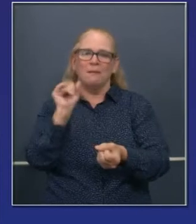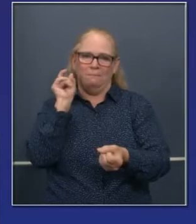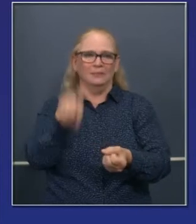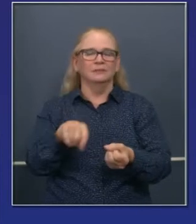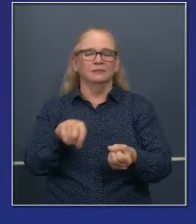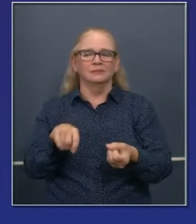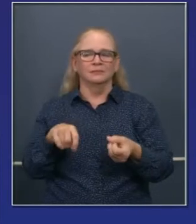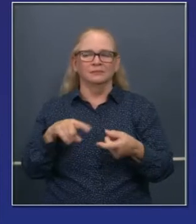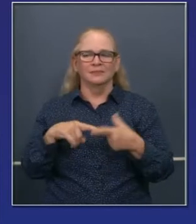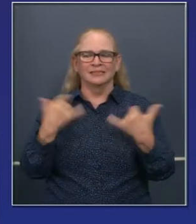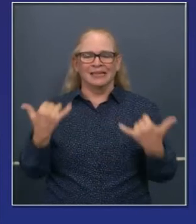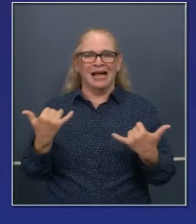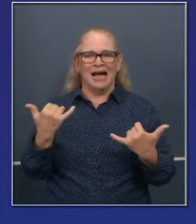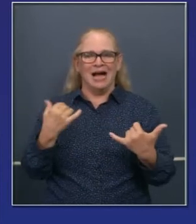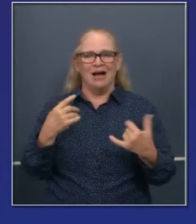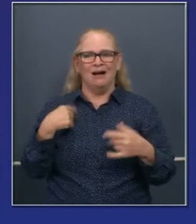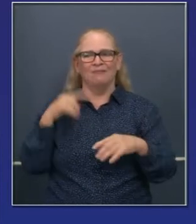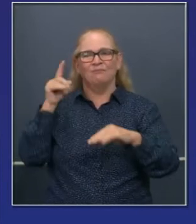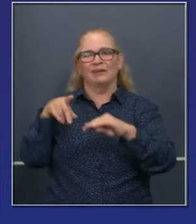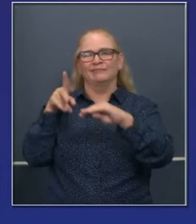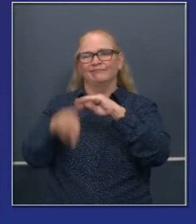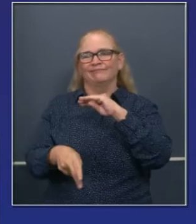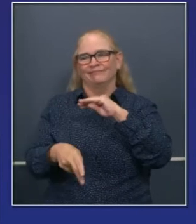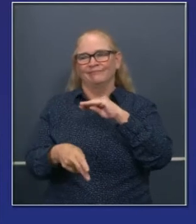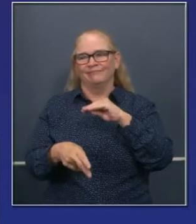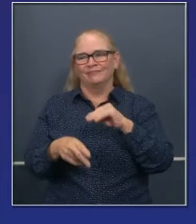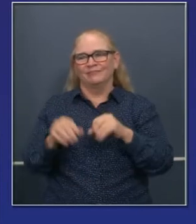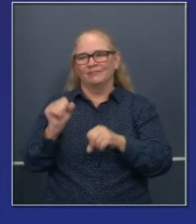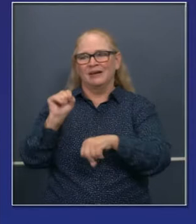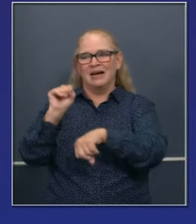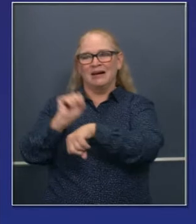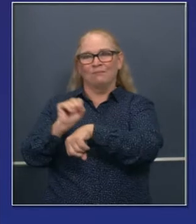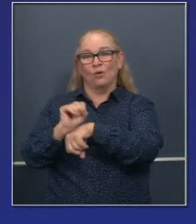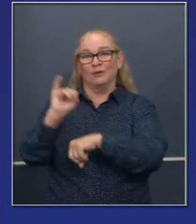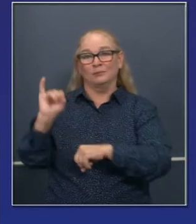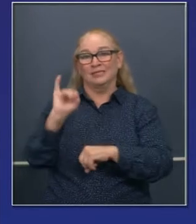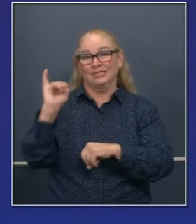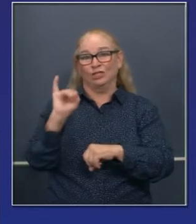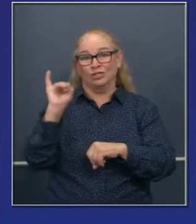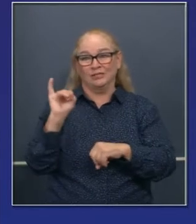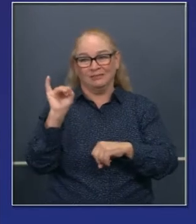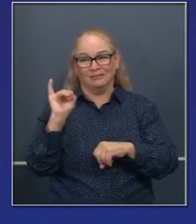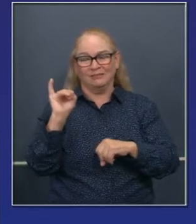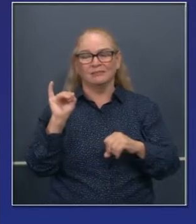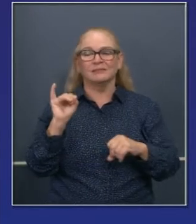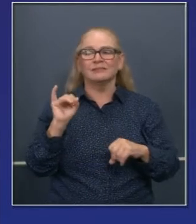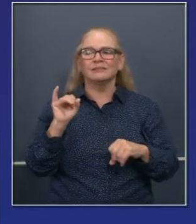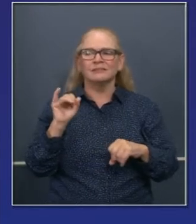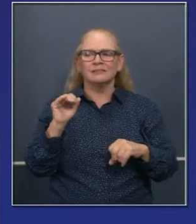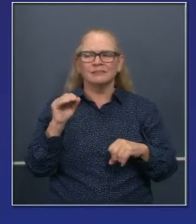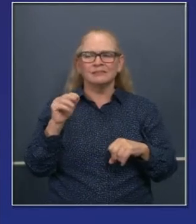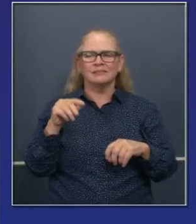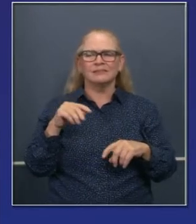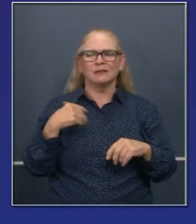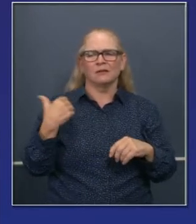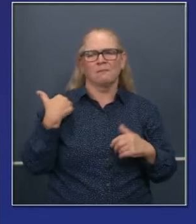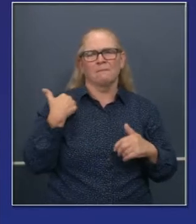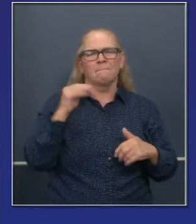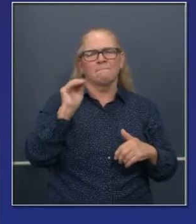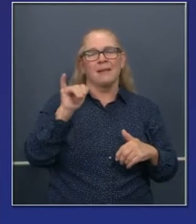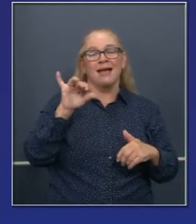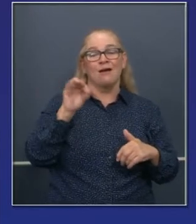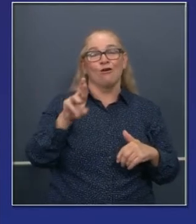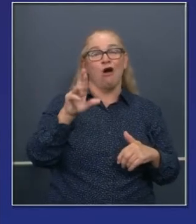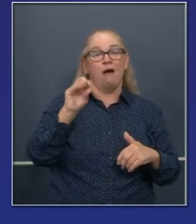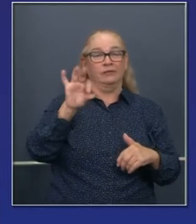haber un programa de ayuda al empleo, no al desempleo. Lo hice como alcalde de San Francisco durante la última